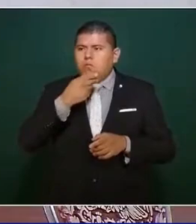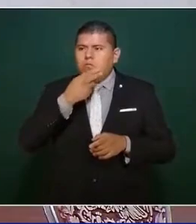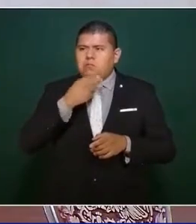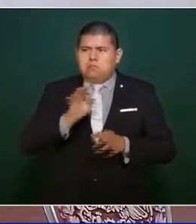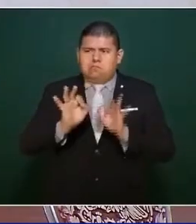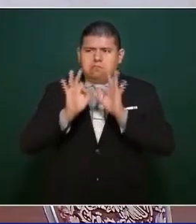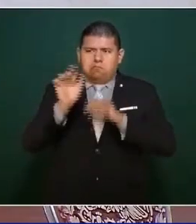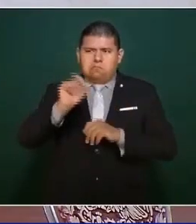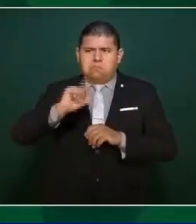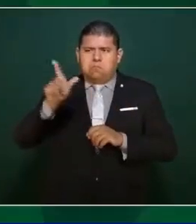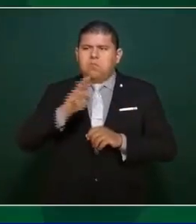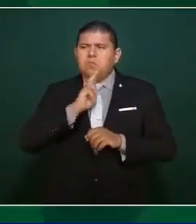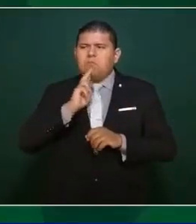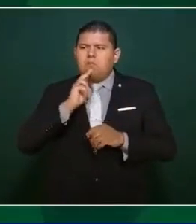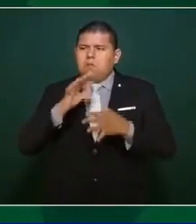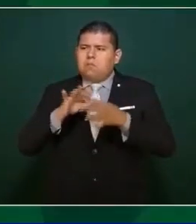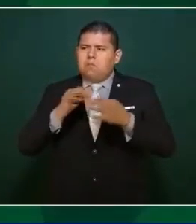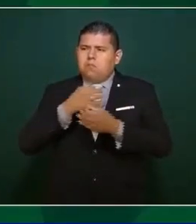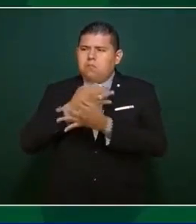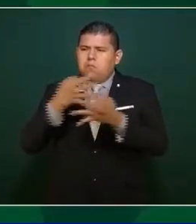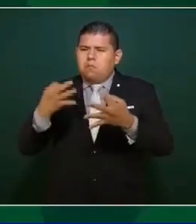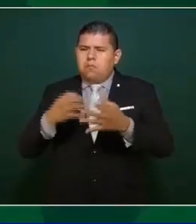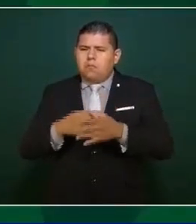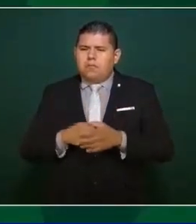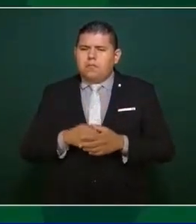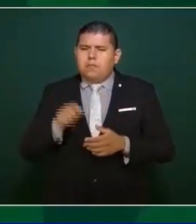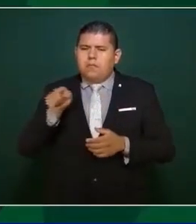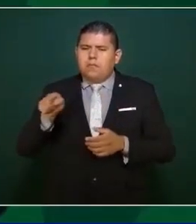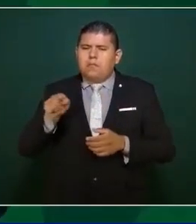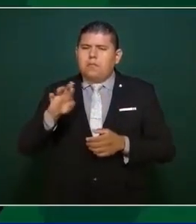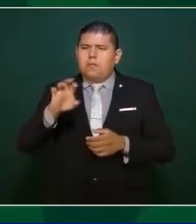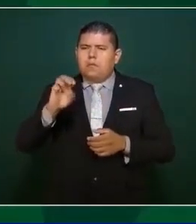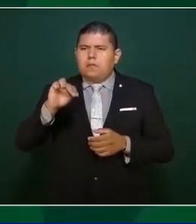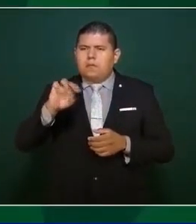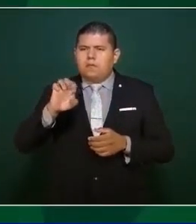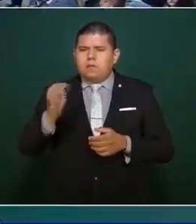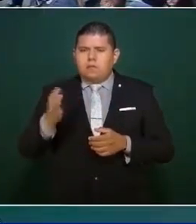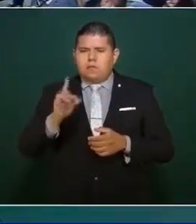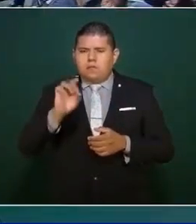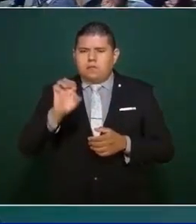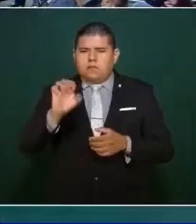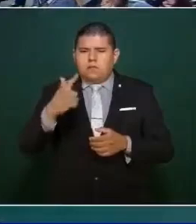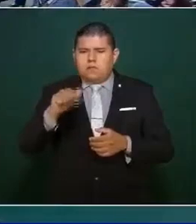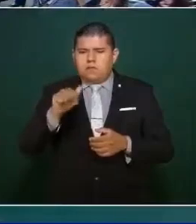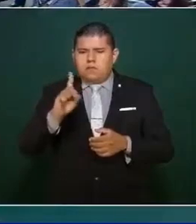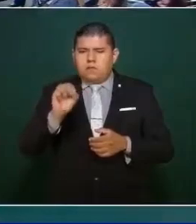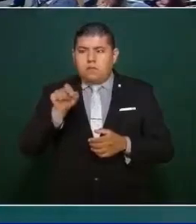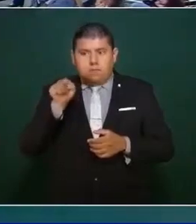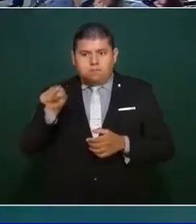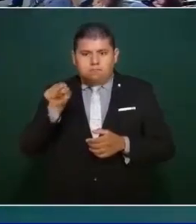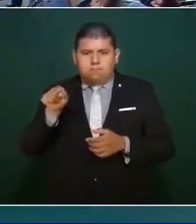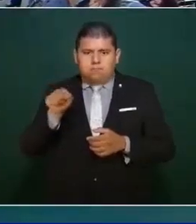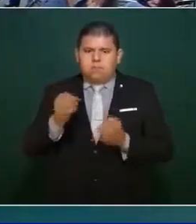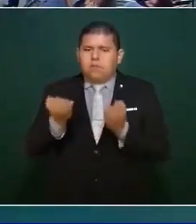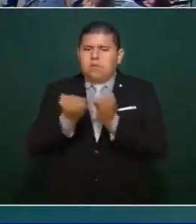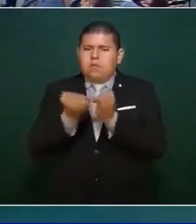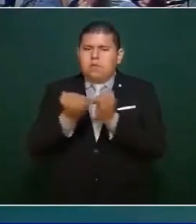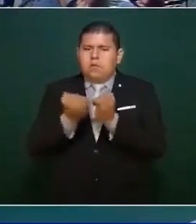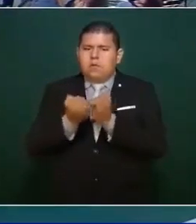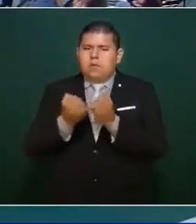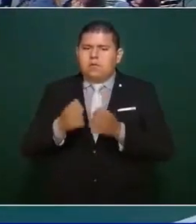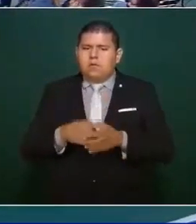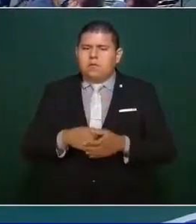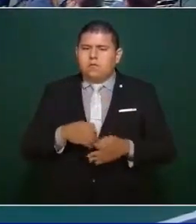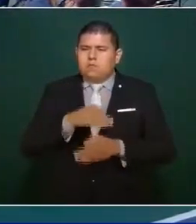René Delgado, y todos fueron